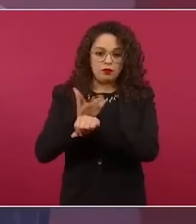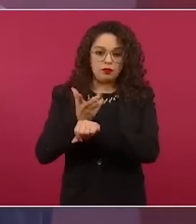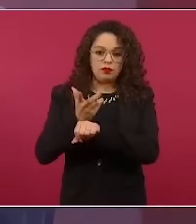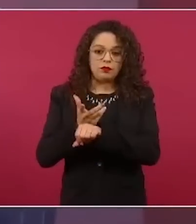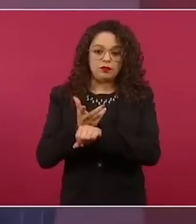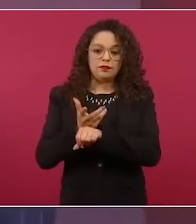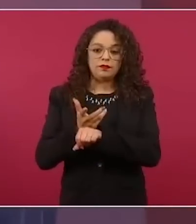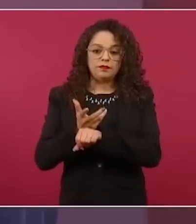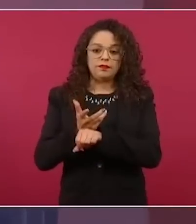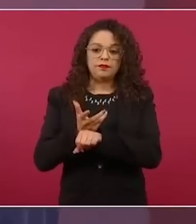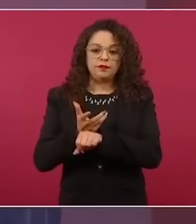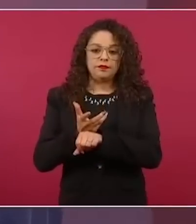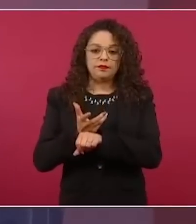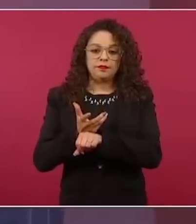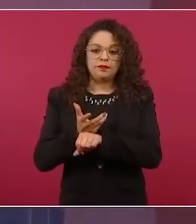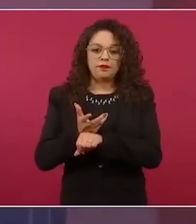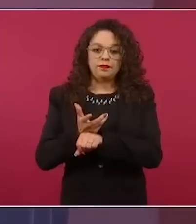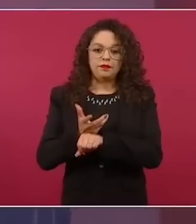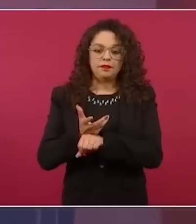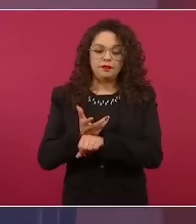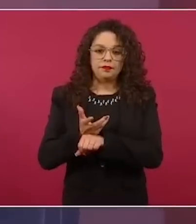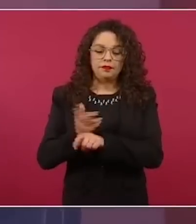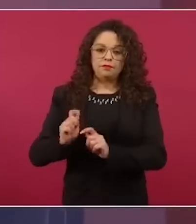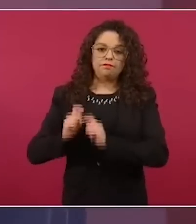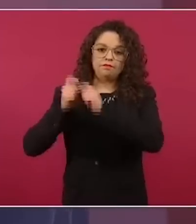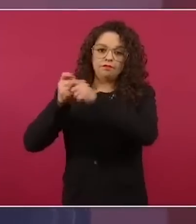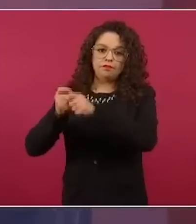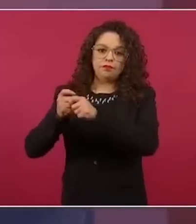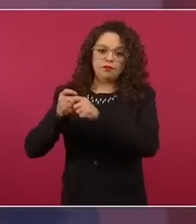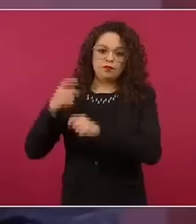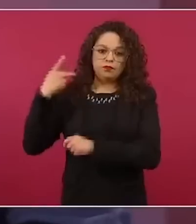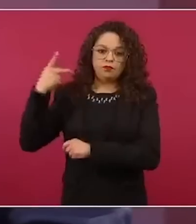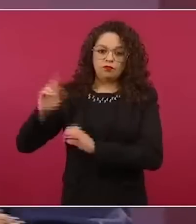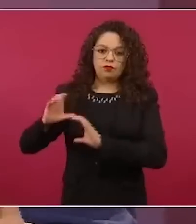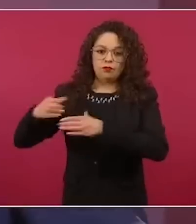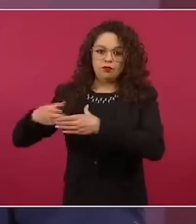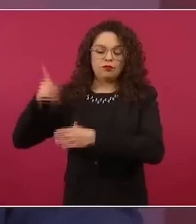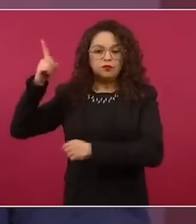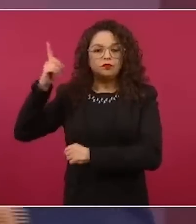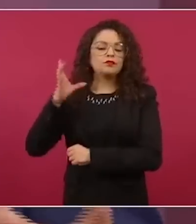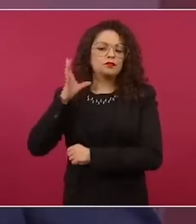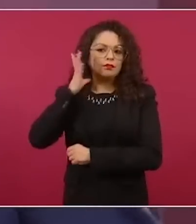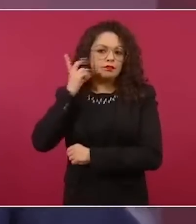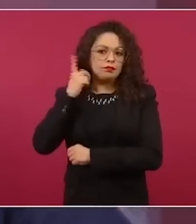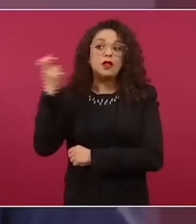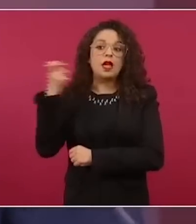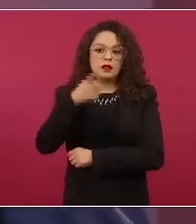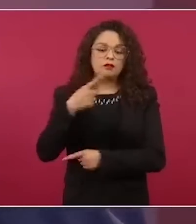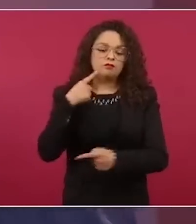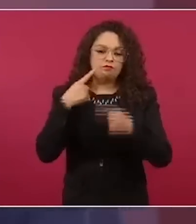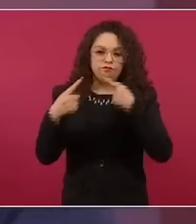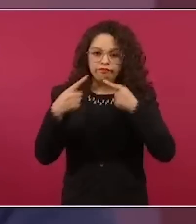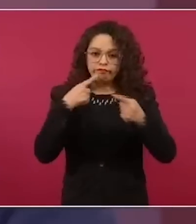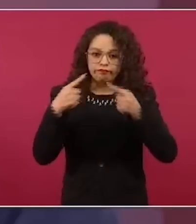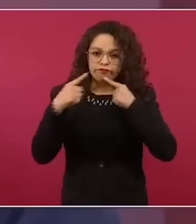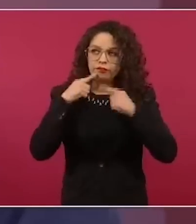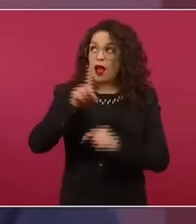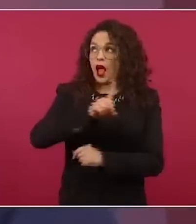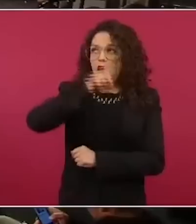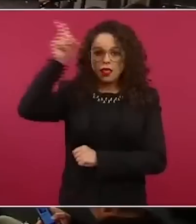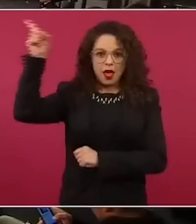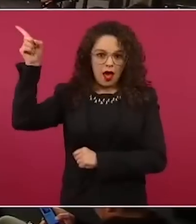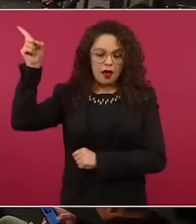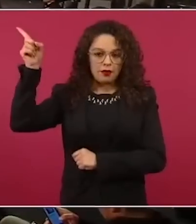Congreso, que es lo que va a discutirse en el Congreso.